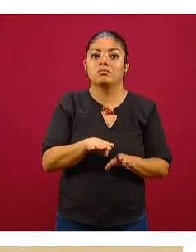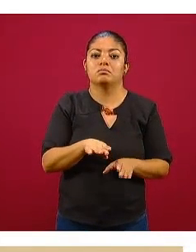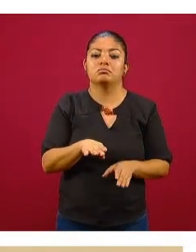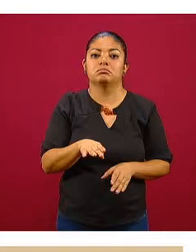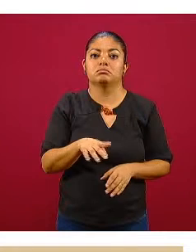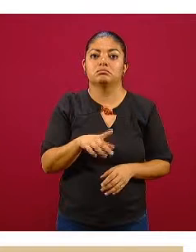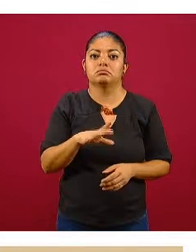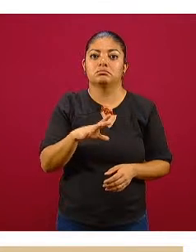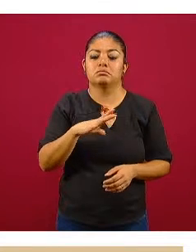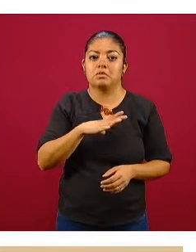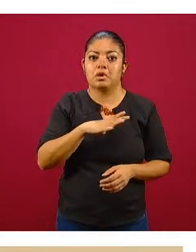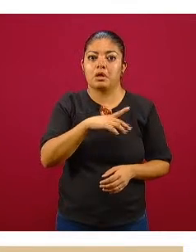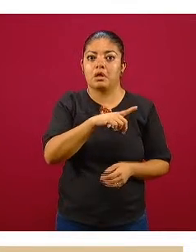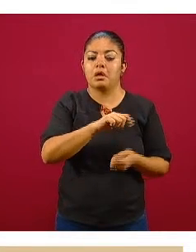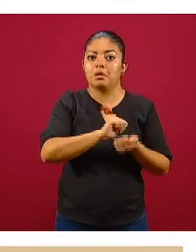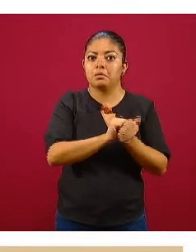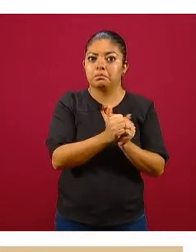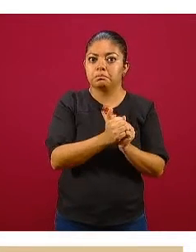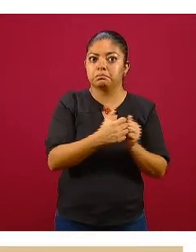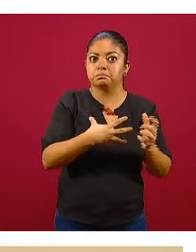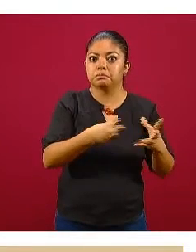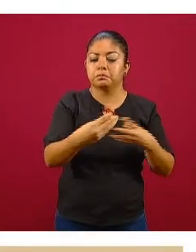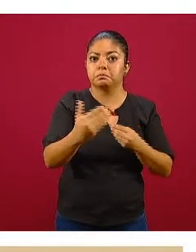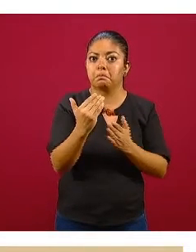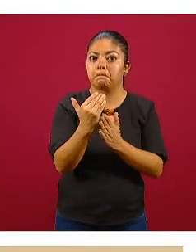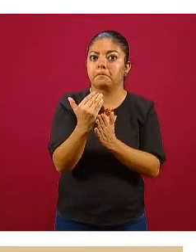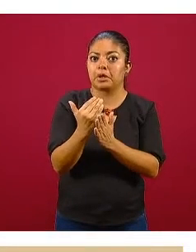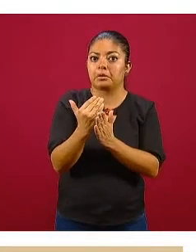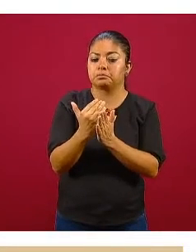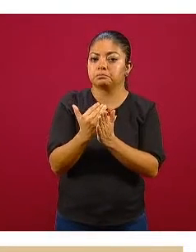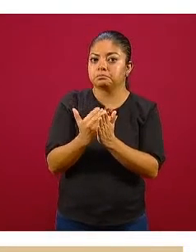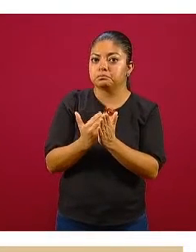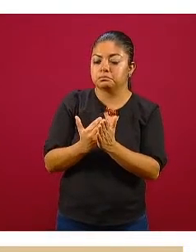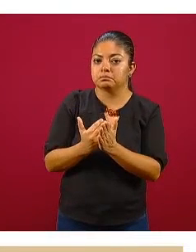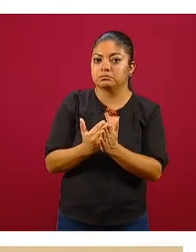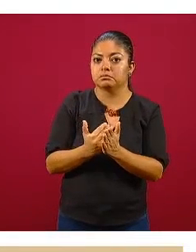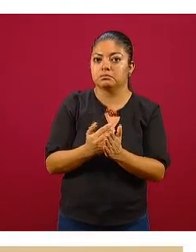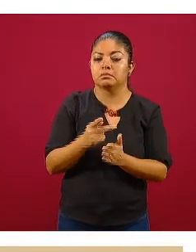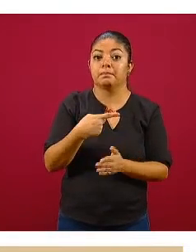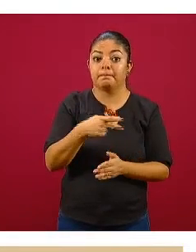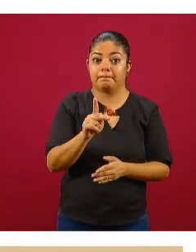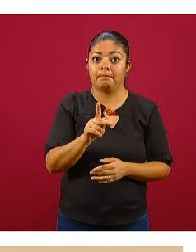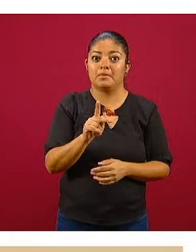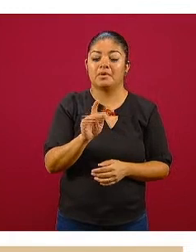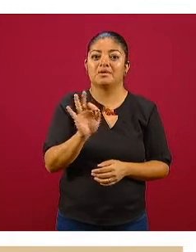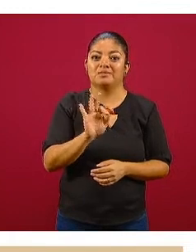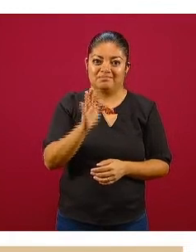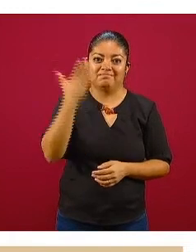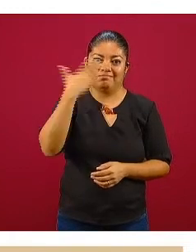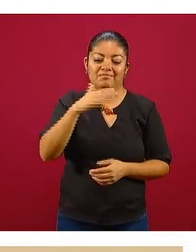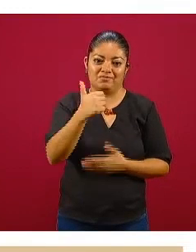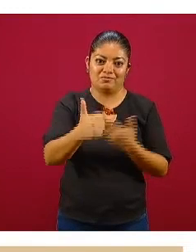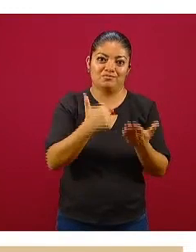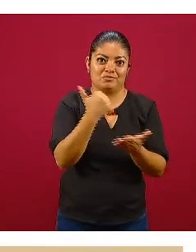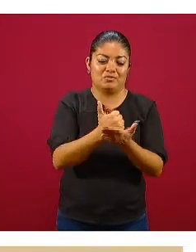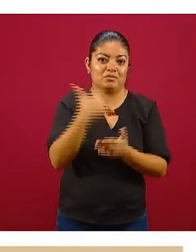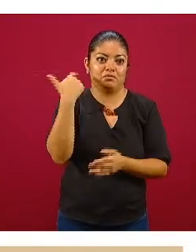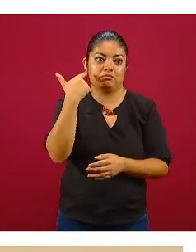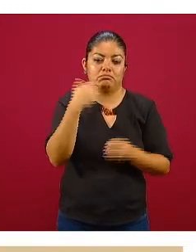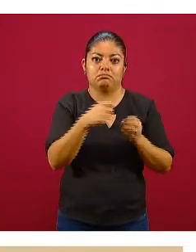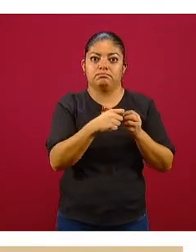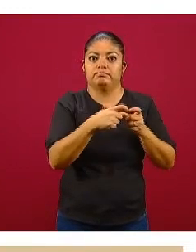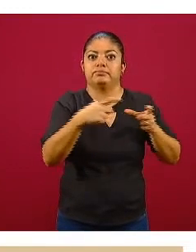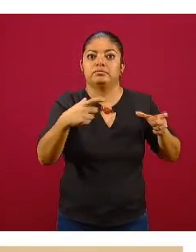momento de muy baja transmisión pero que en su momento irremediablemente por ser una ciudad grande podría